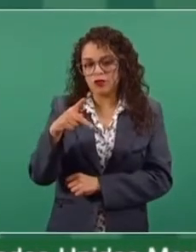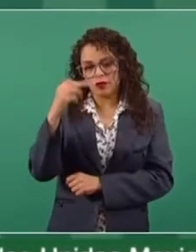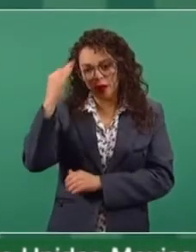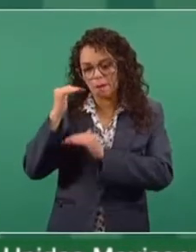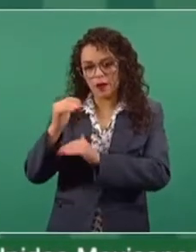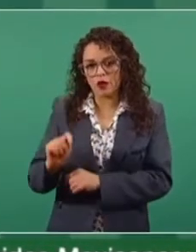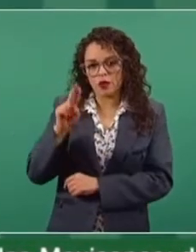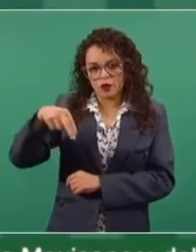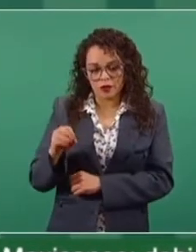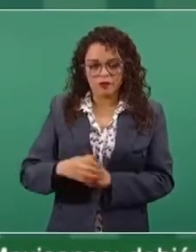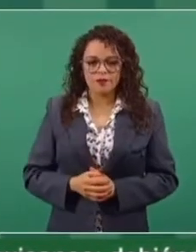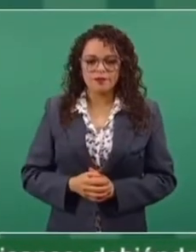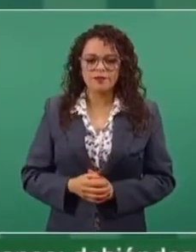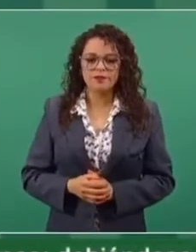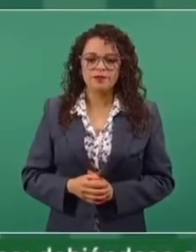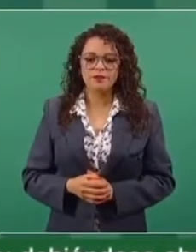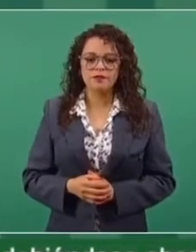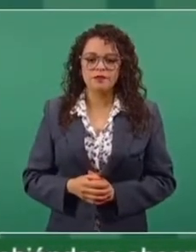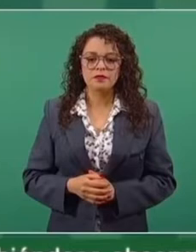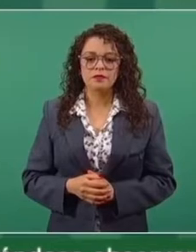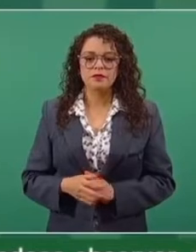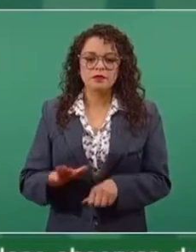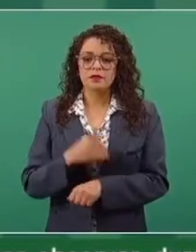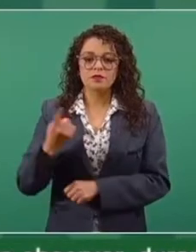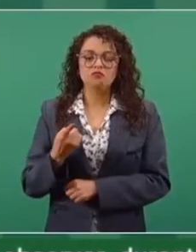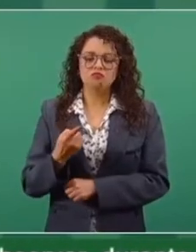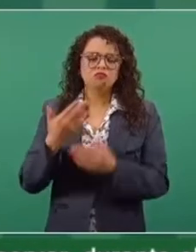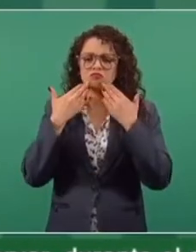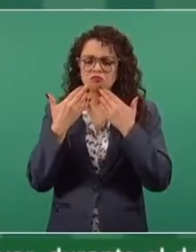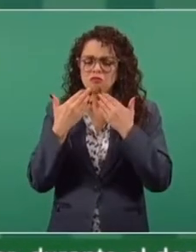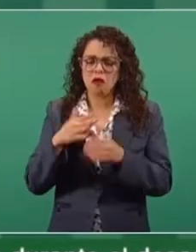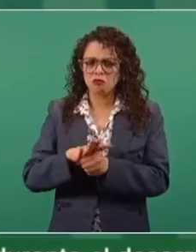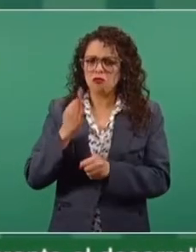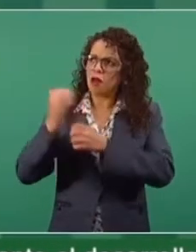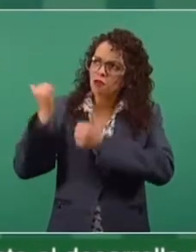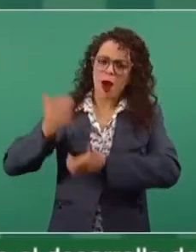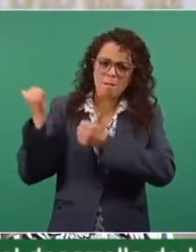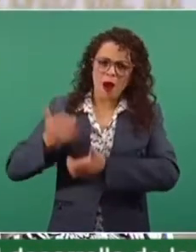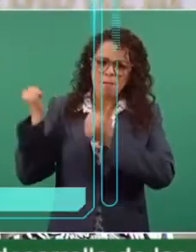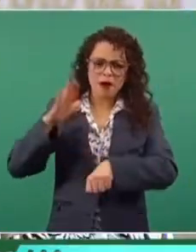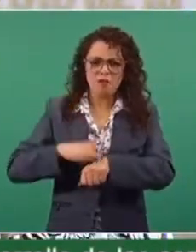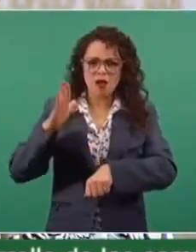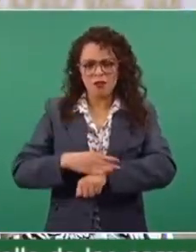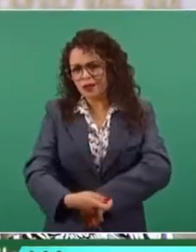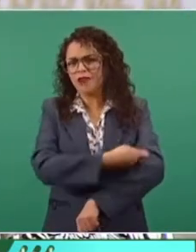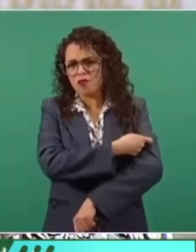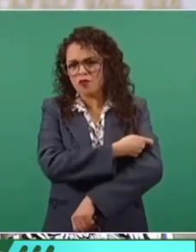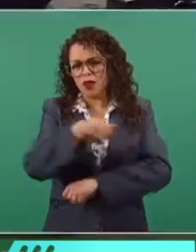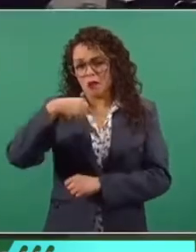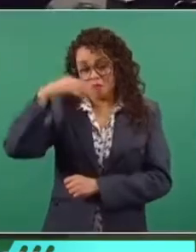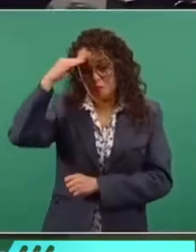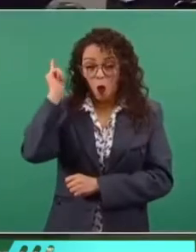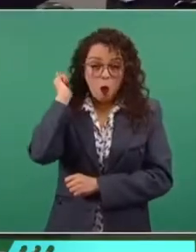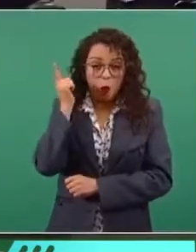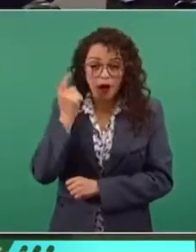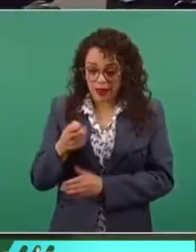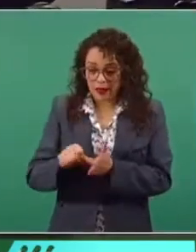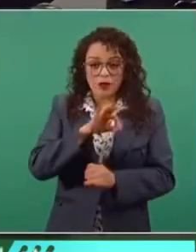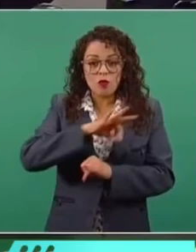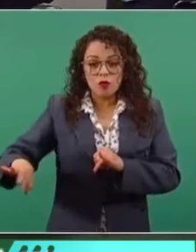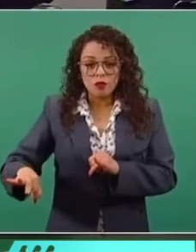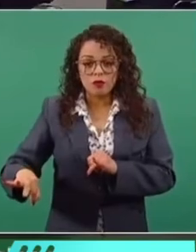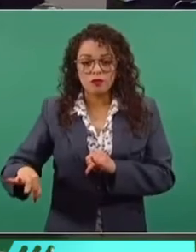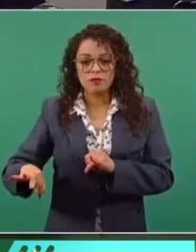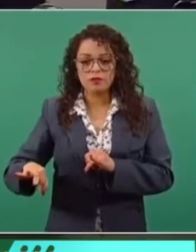porque estamos recibiendo suficientes vacunas. Y yo espero que para finales de este mes ya